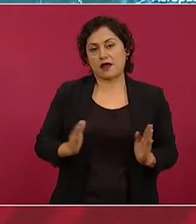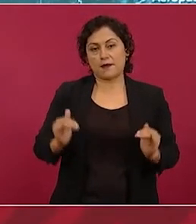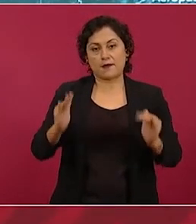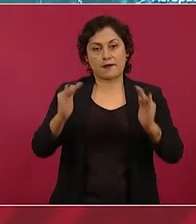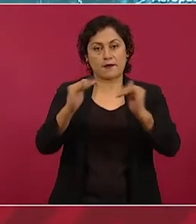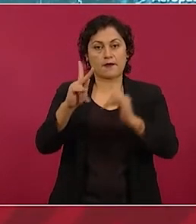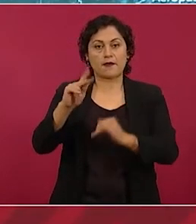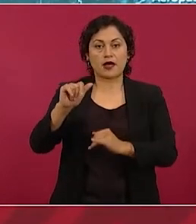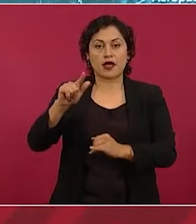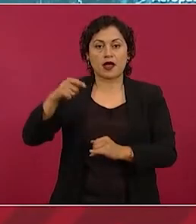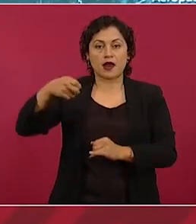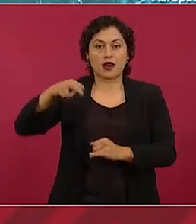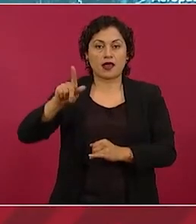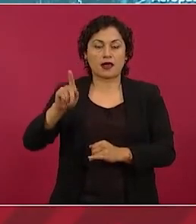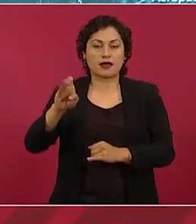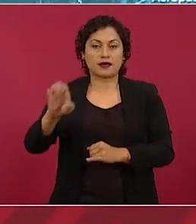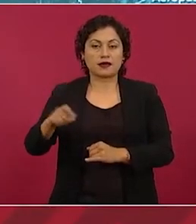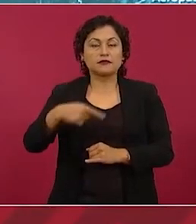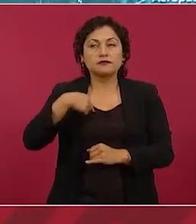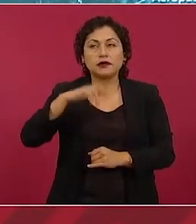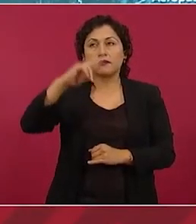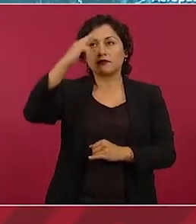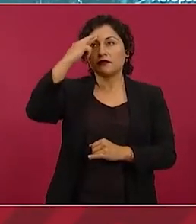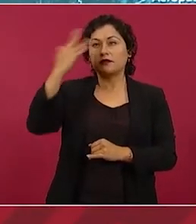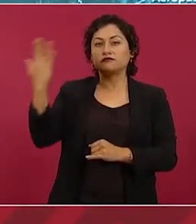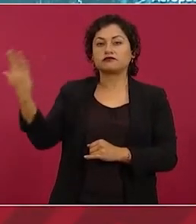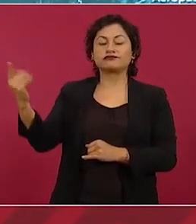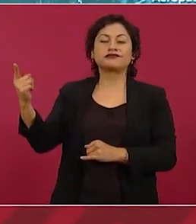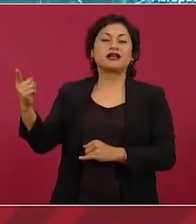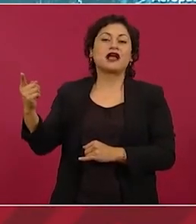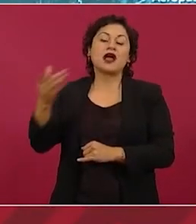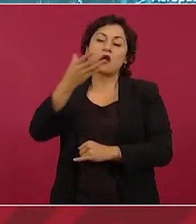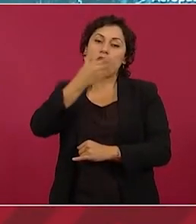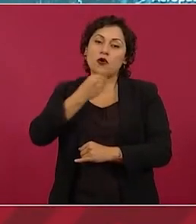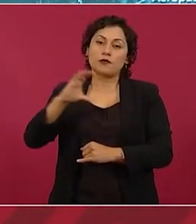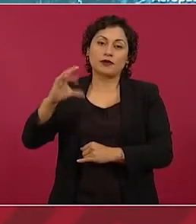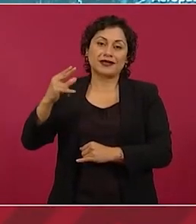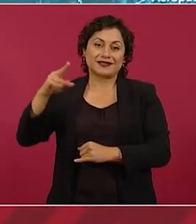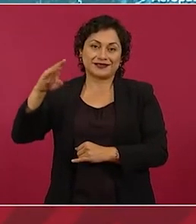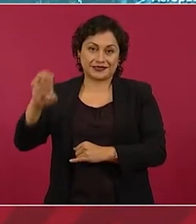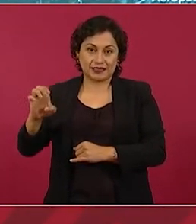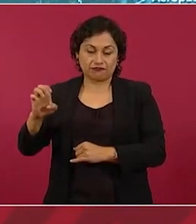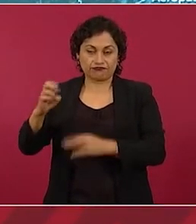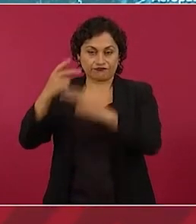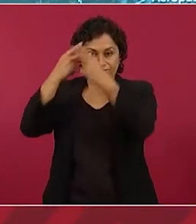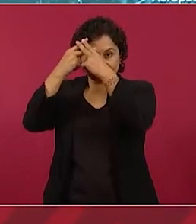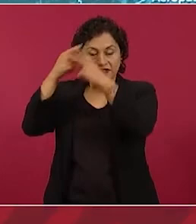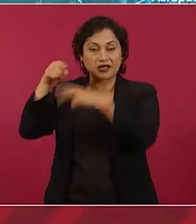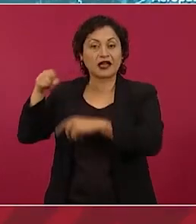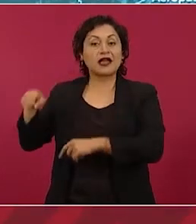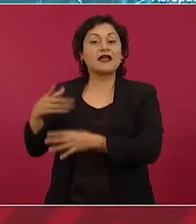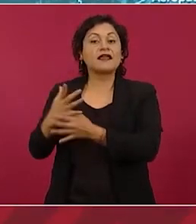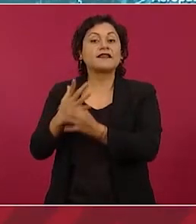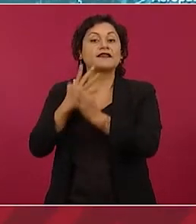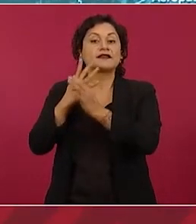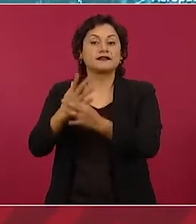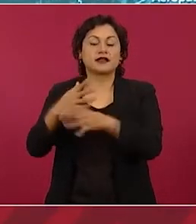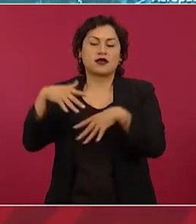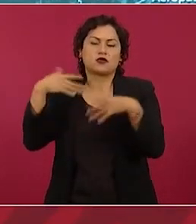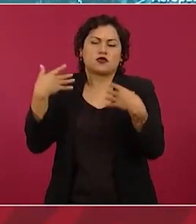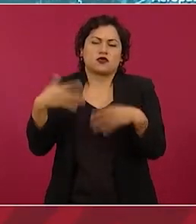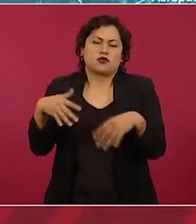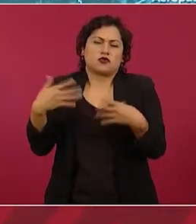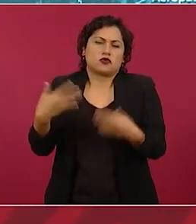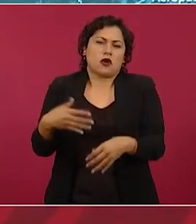decía el Che Guevara cuando visitó Palenque, es el joyal de América.